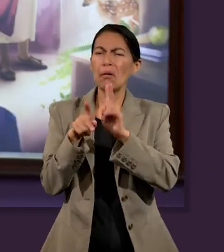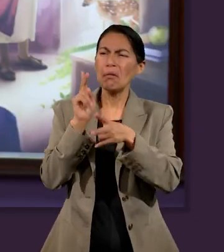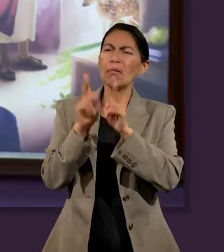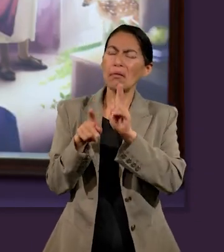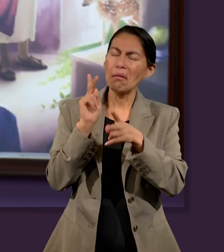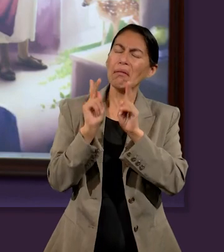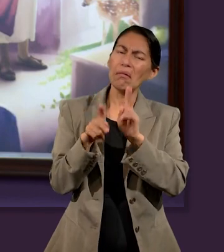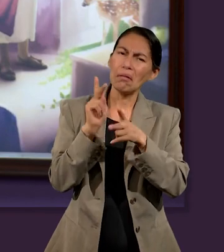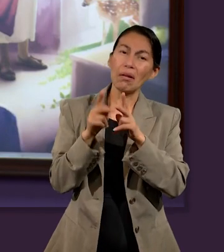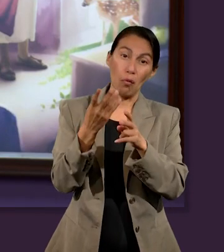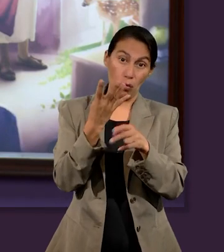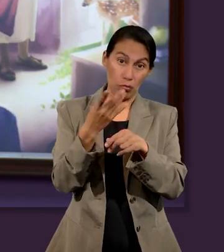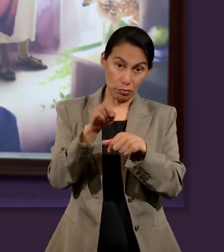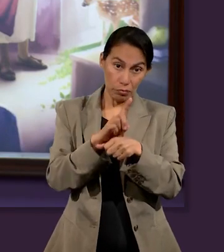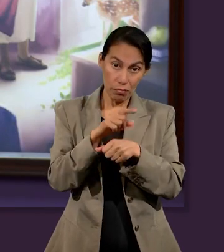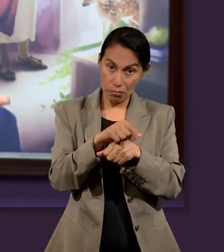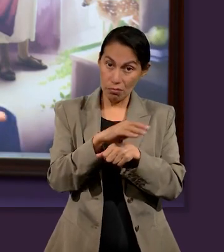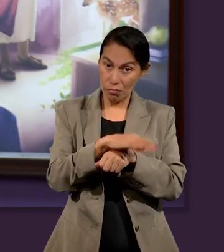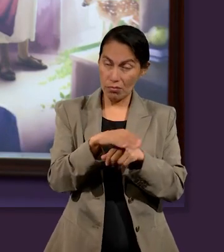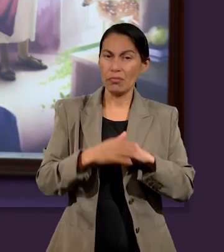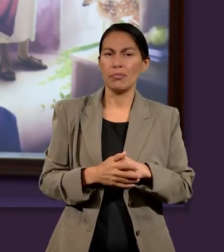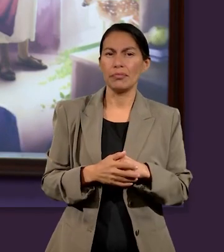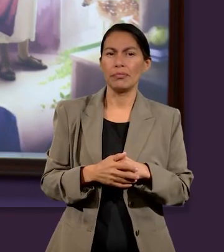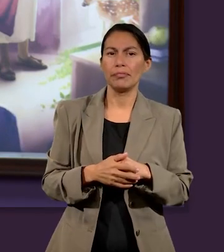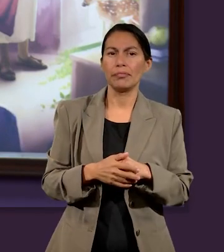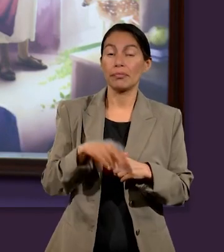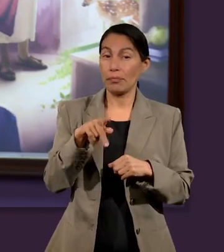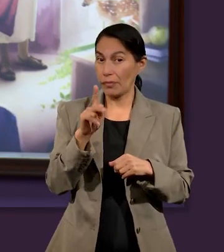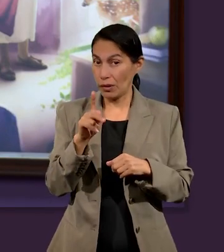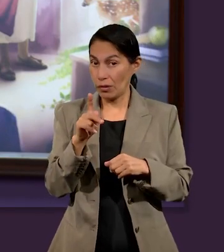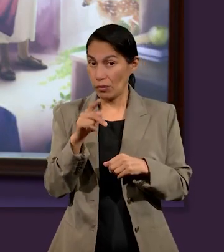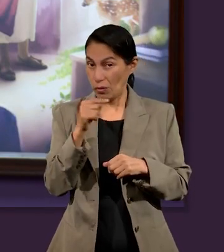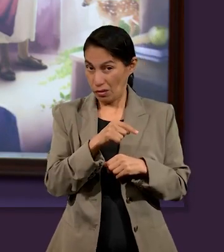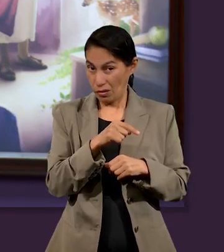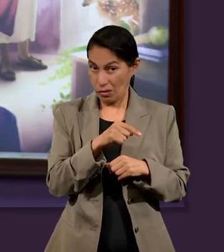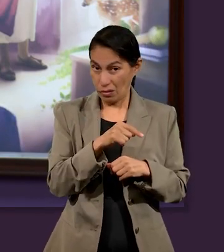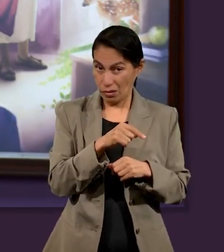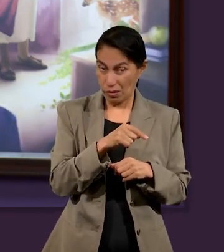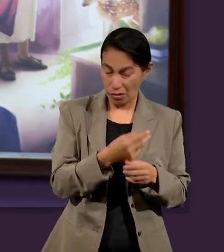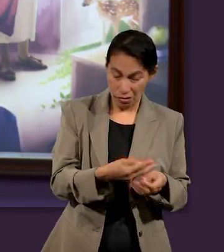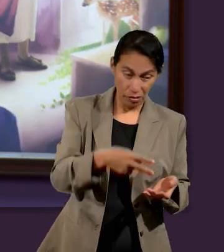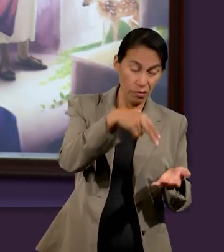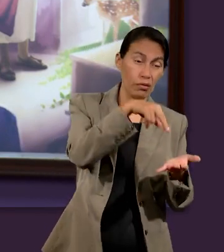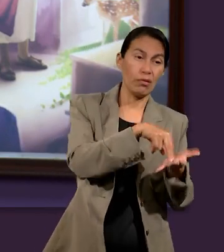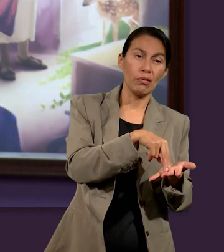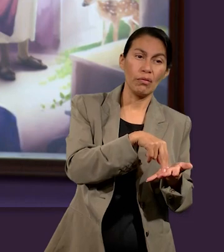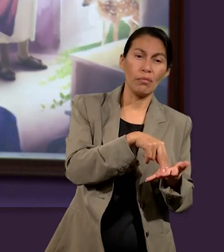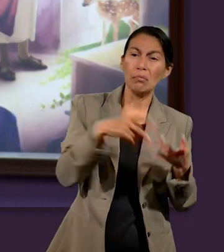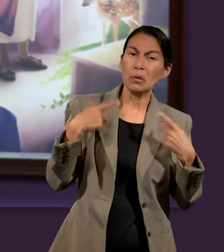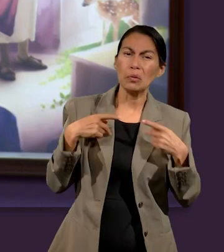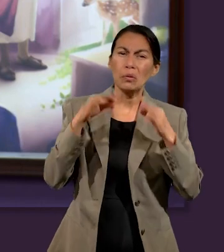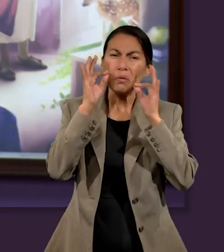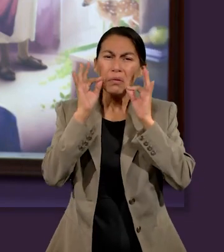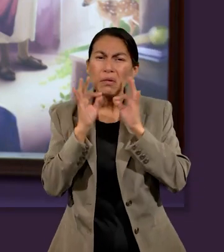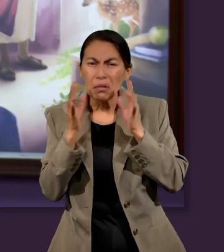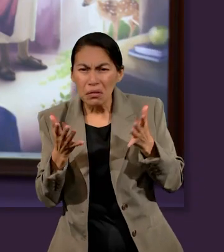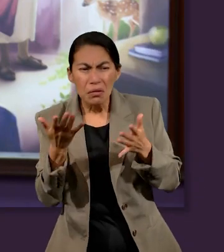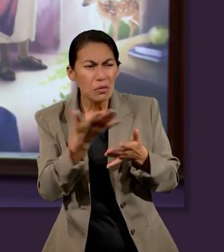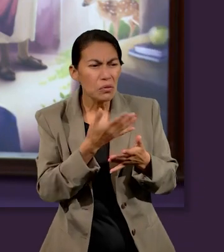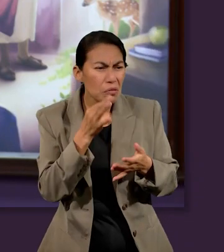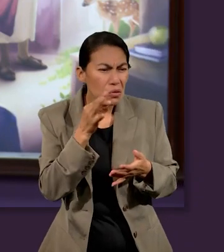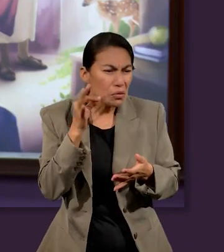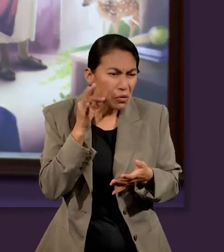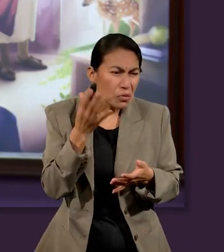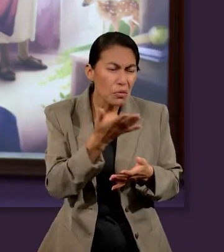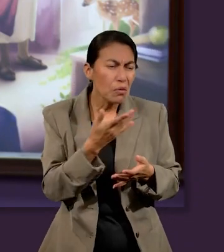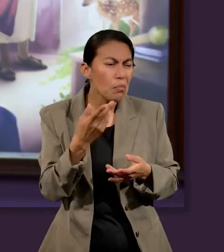muerte, creo que Lázaro pudo haber contado su experiencia al respecto. Estuvo al final cuatro días allí. Pero cuando él